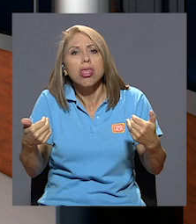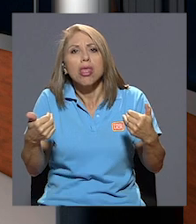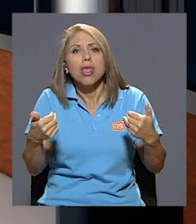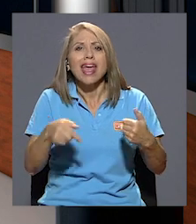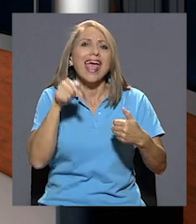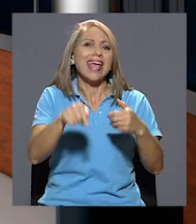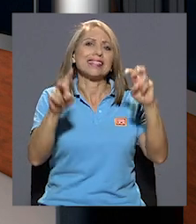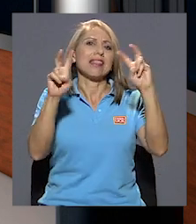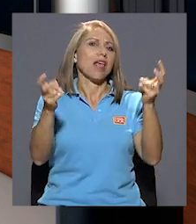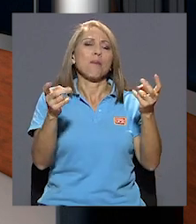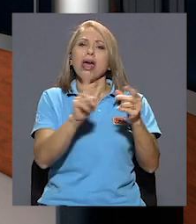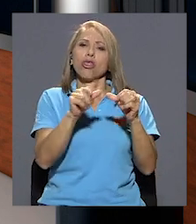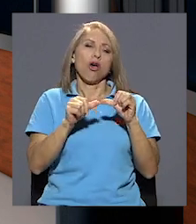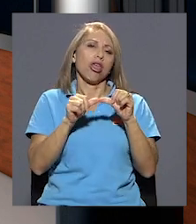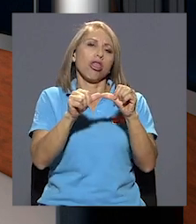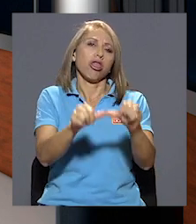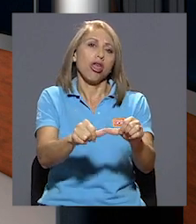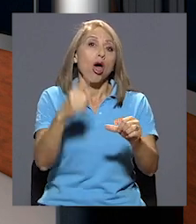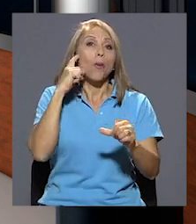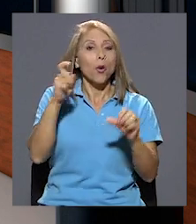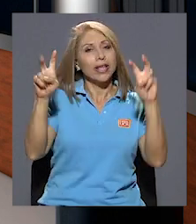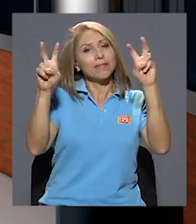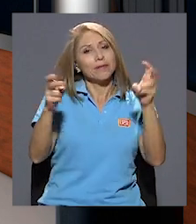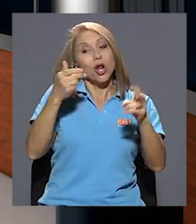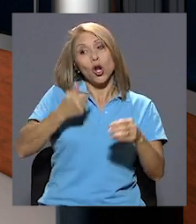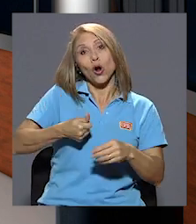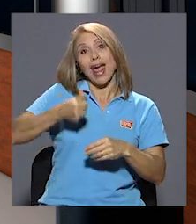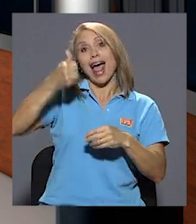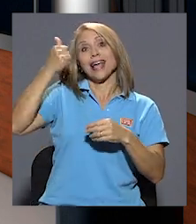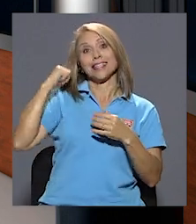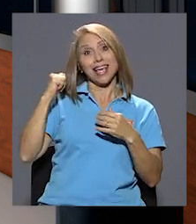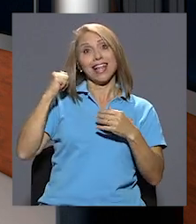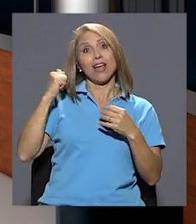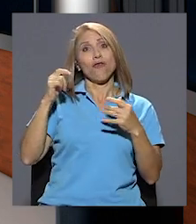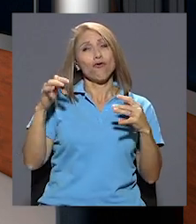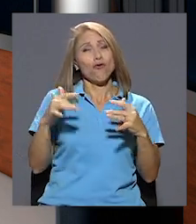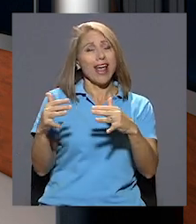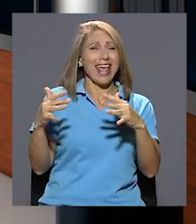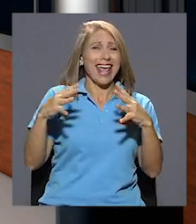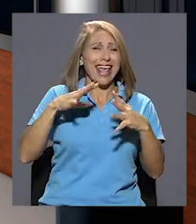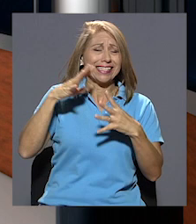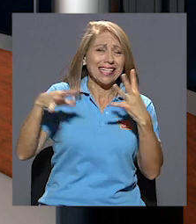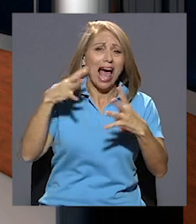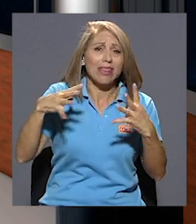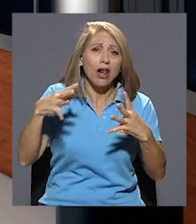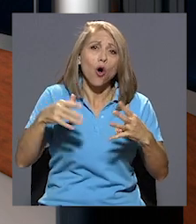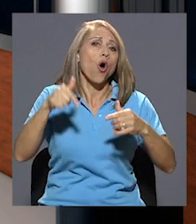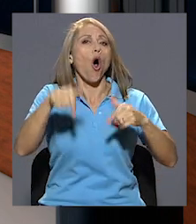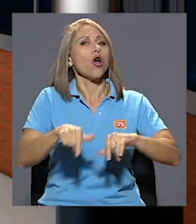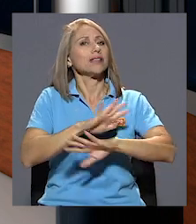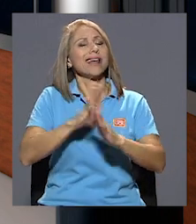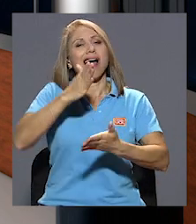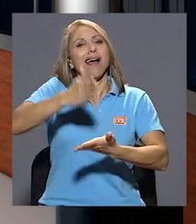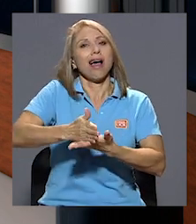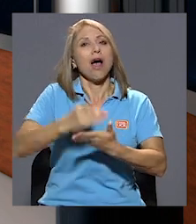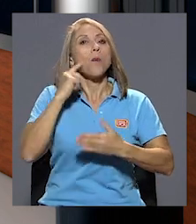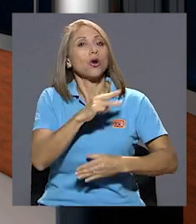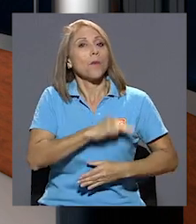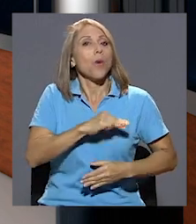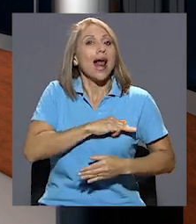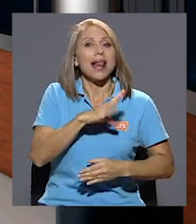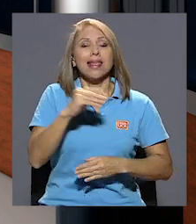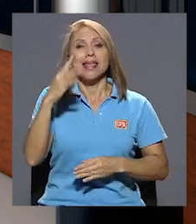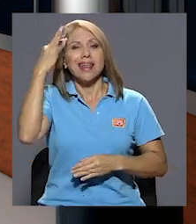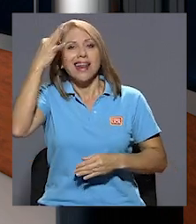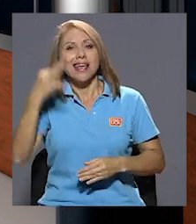no es un tema porque lo que ayer fue escándalo, hoy ya no lo es. Porque la moral y las creencias cambian